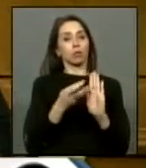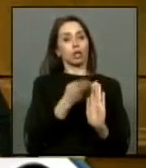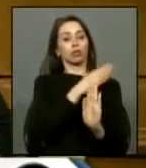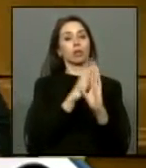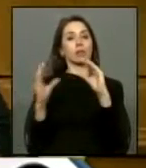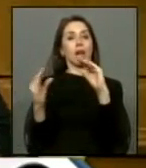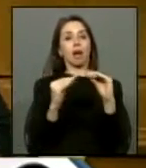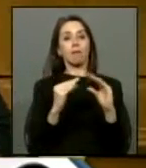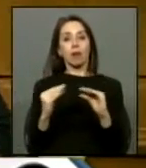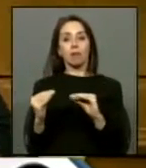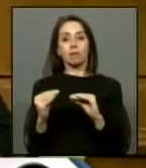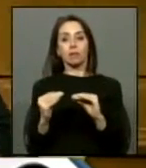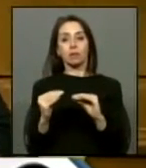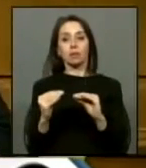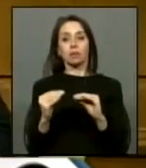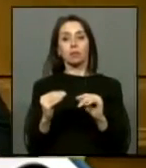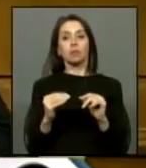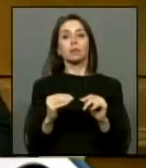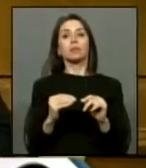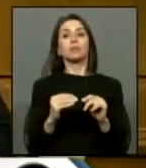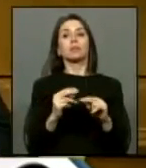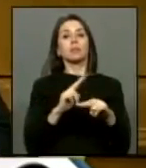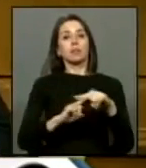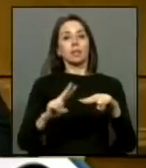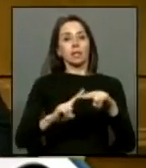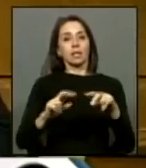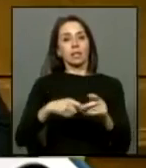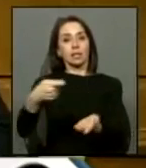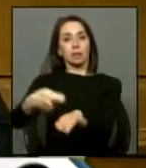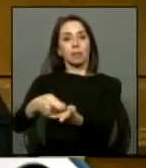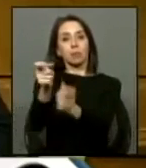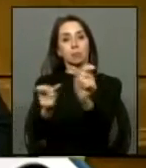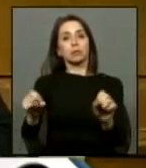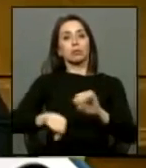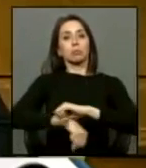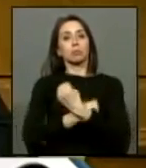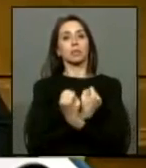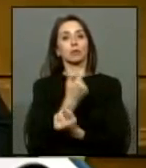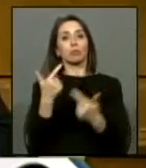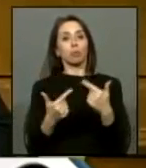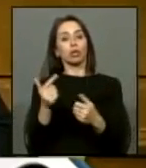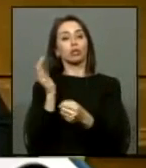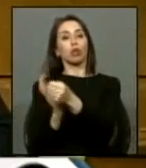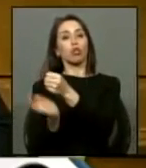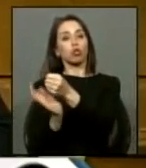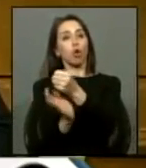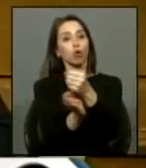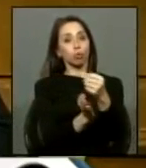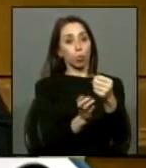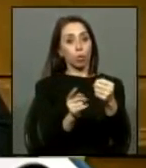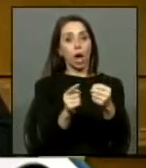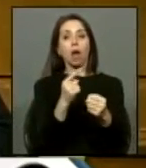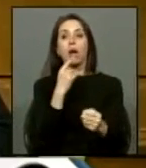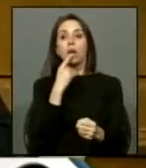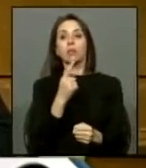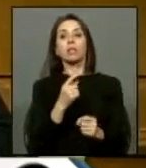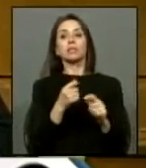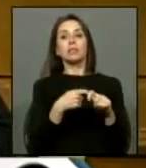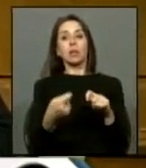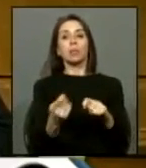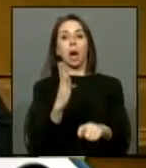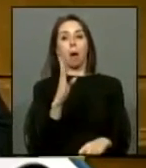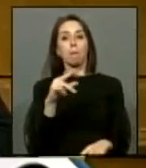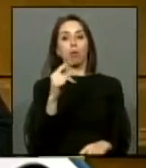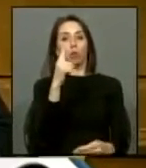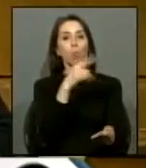de una reparación a las víctimas de la prisión política y de la tortura y hablamos solamente de un bono de un millón